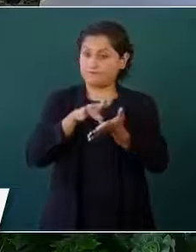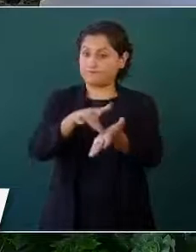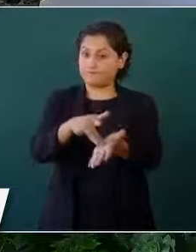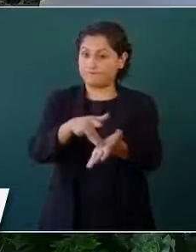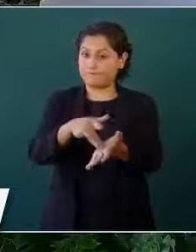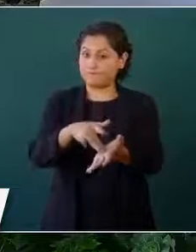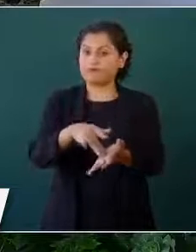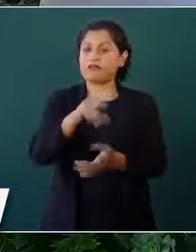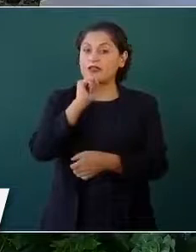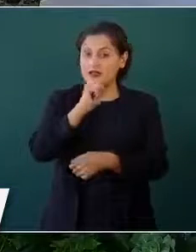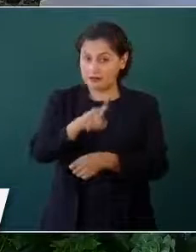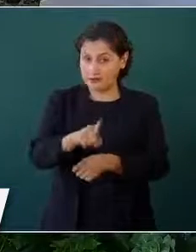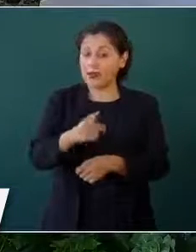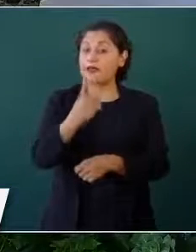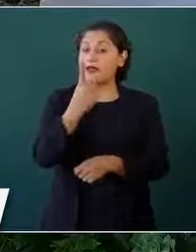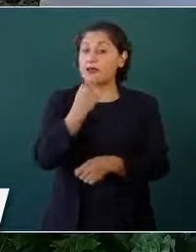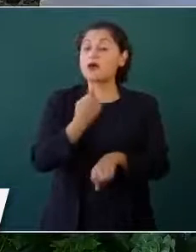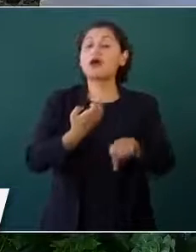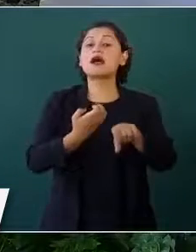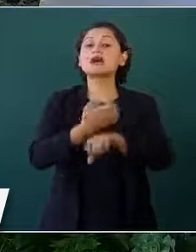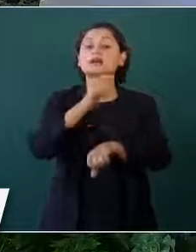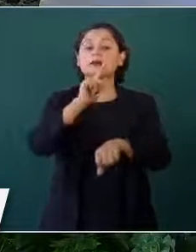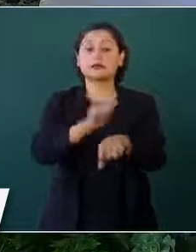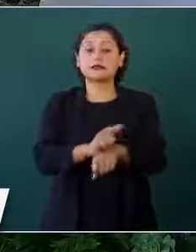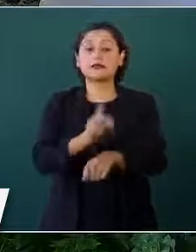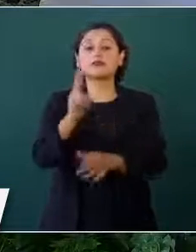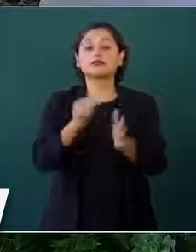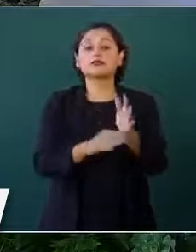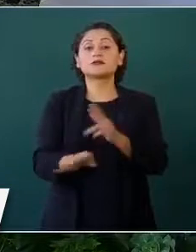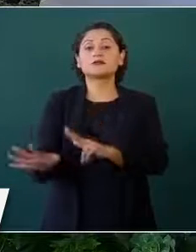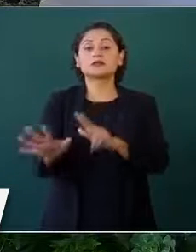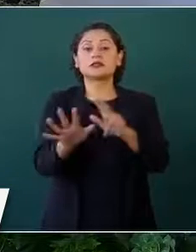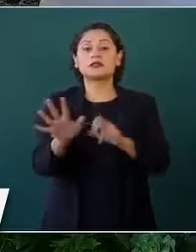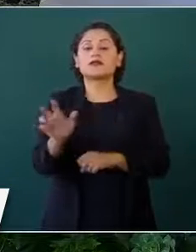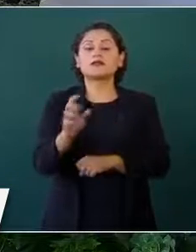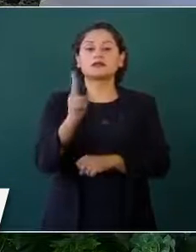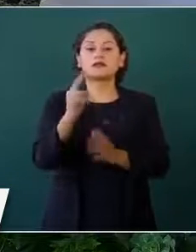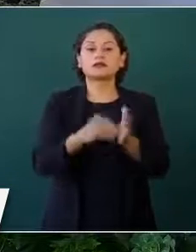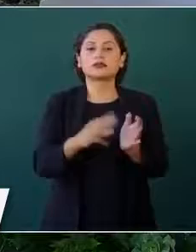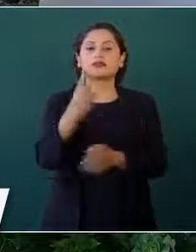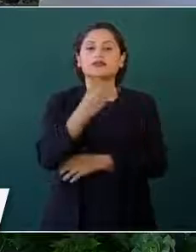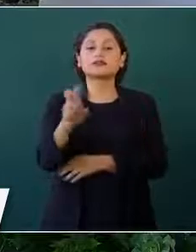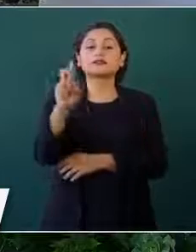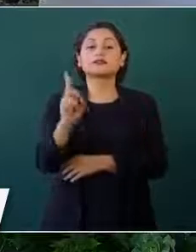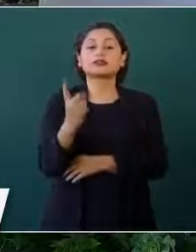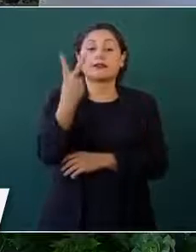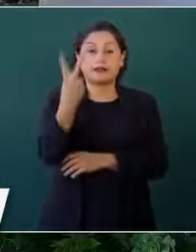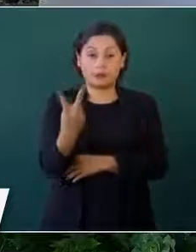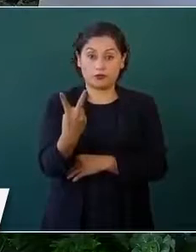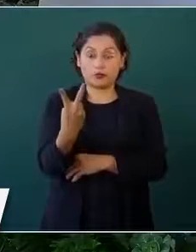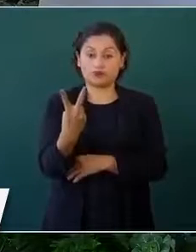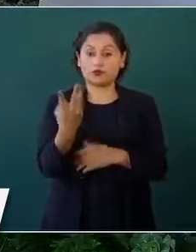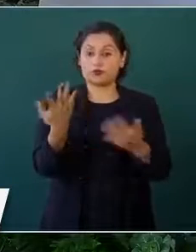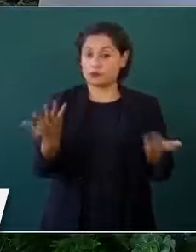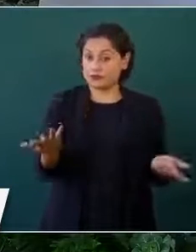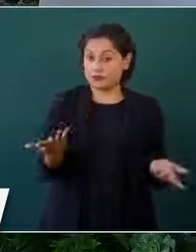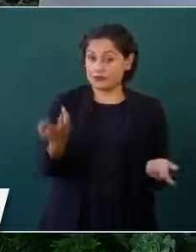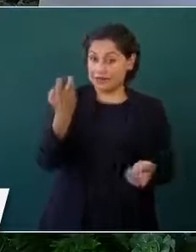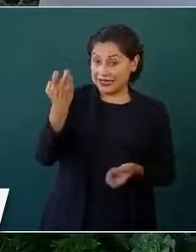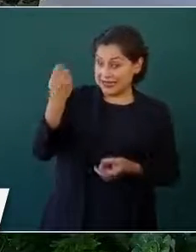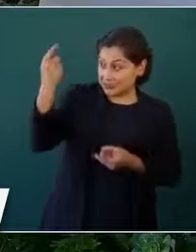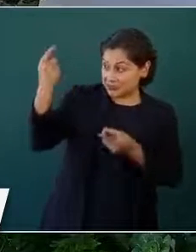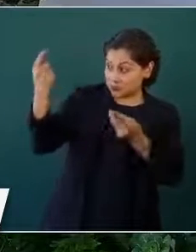estatales, vean ustedes, son 2 mil 332. Debo reconocer que aquí hay un gran